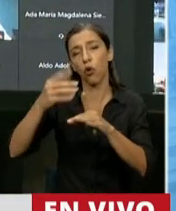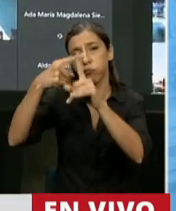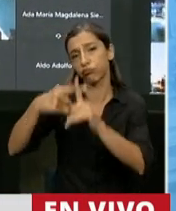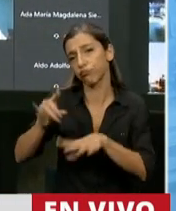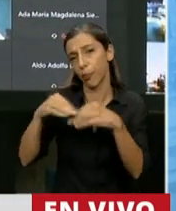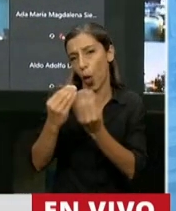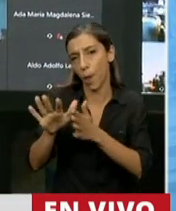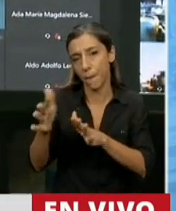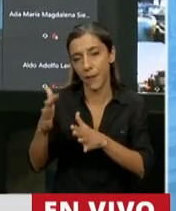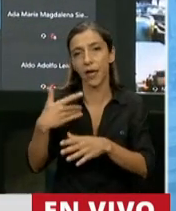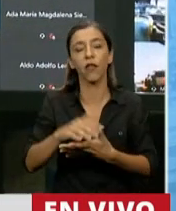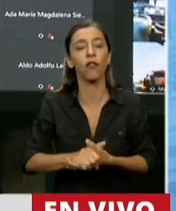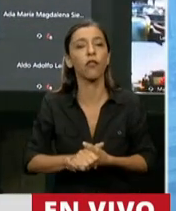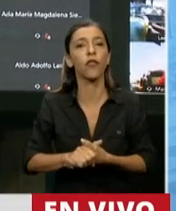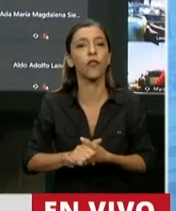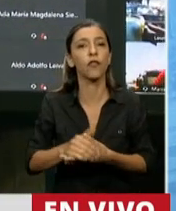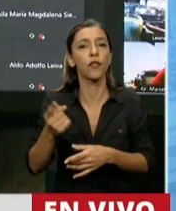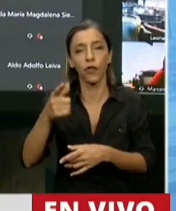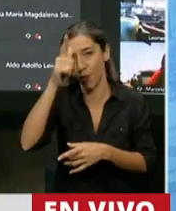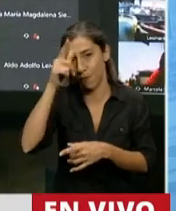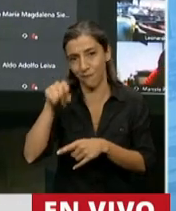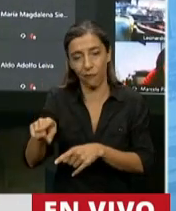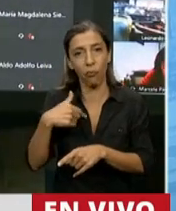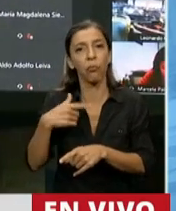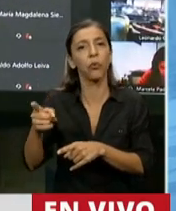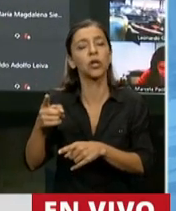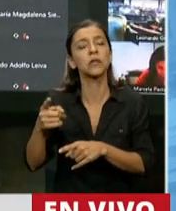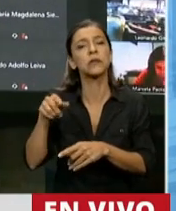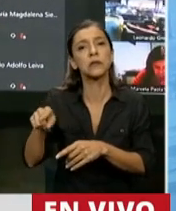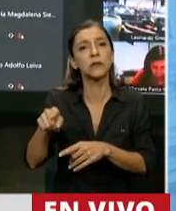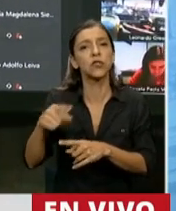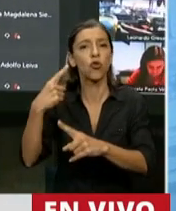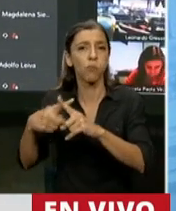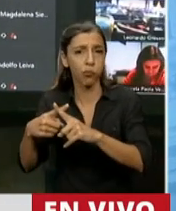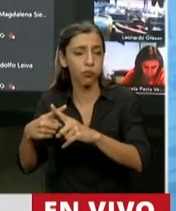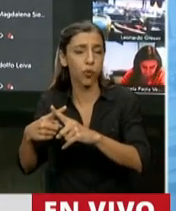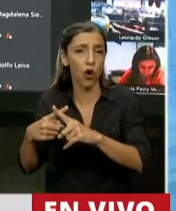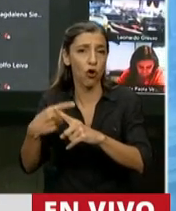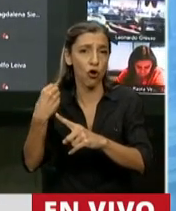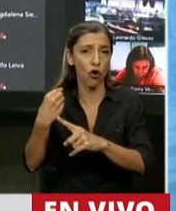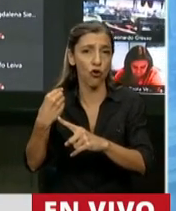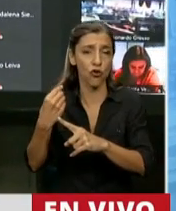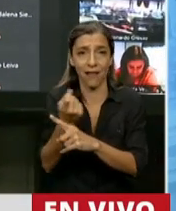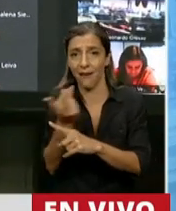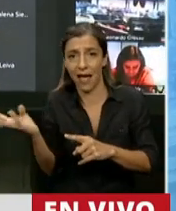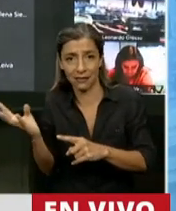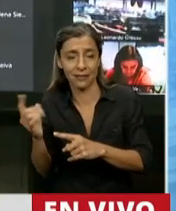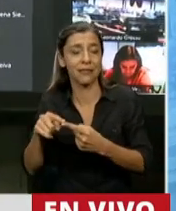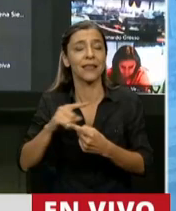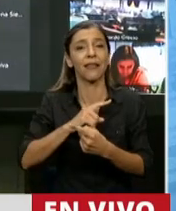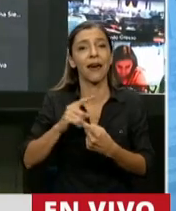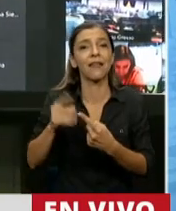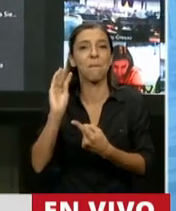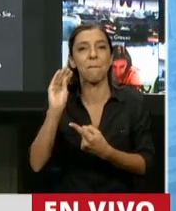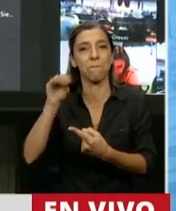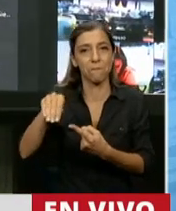por ese monto, se le adicionó el costo, por